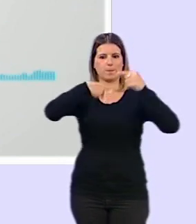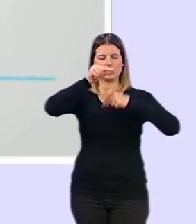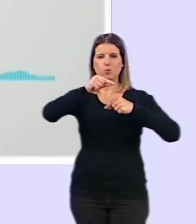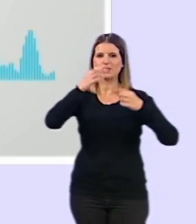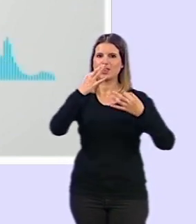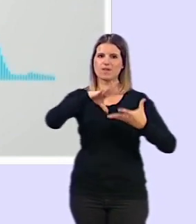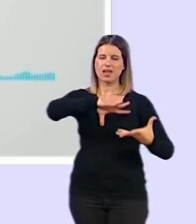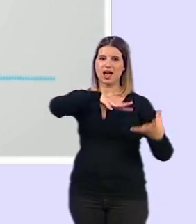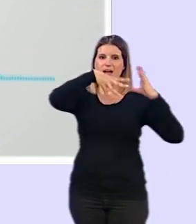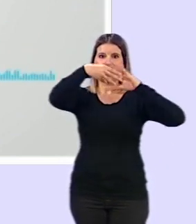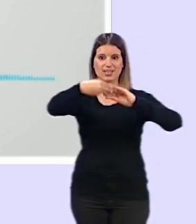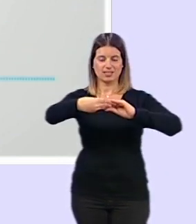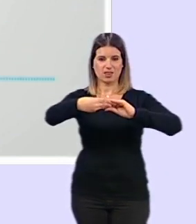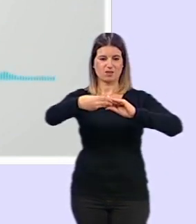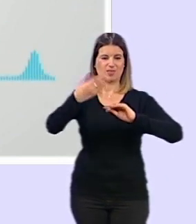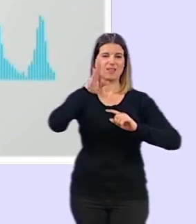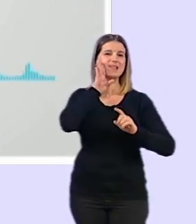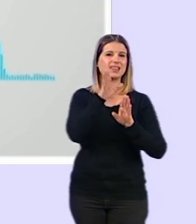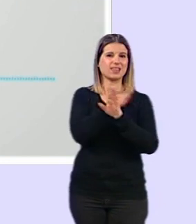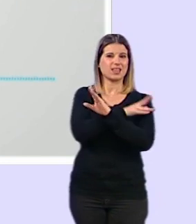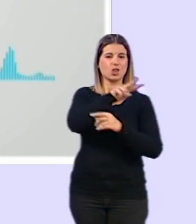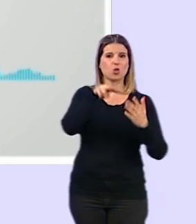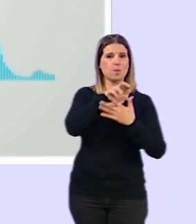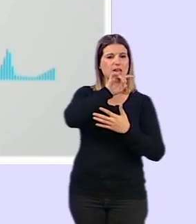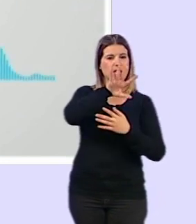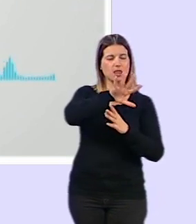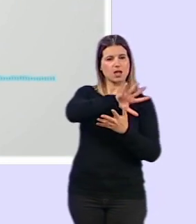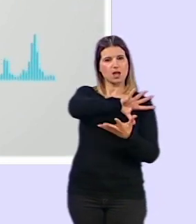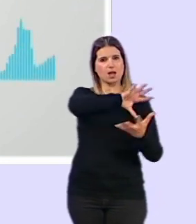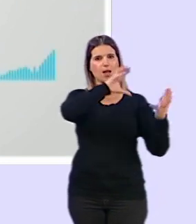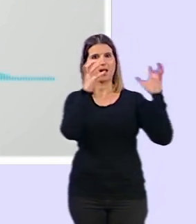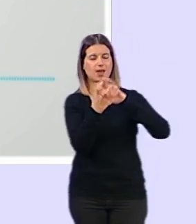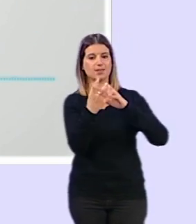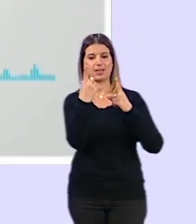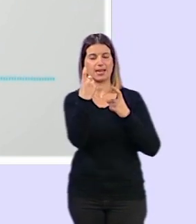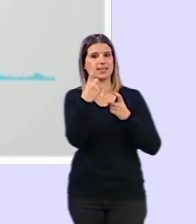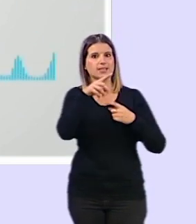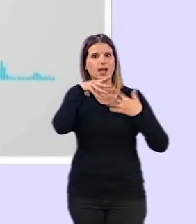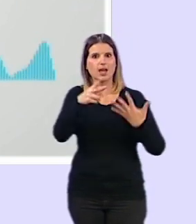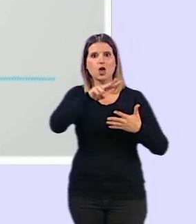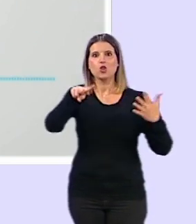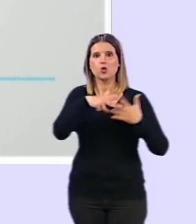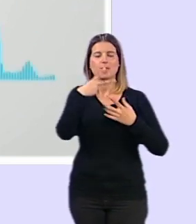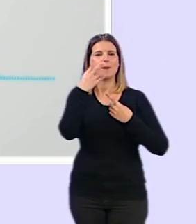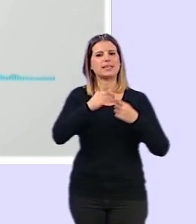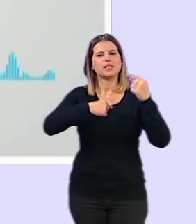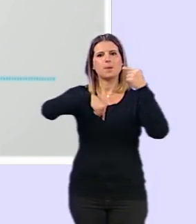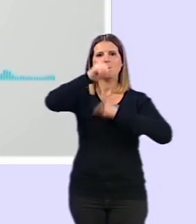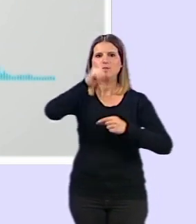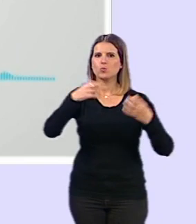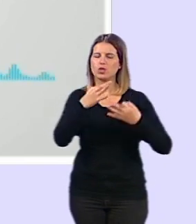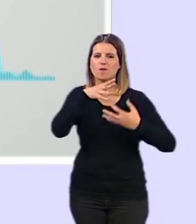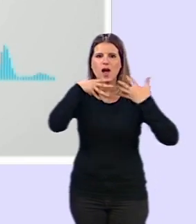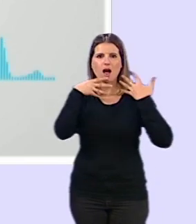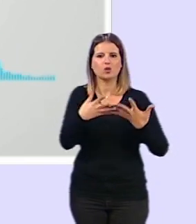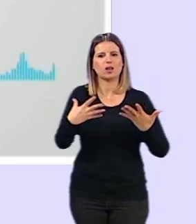adaptación del traje de 2015 a las necesidades de 2020 y una actualización del presupuesto después a toda